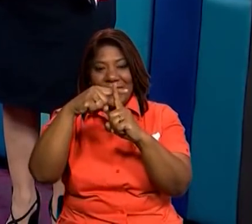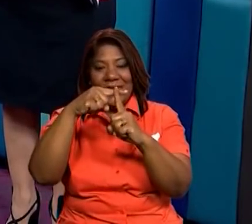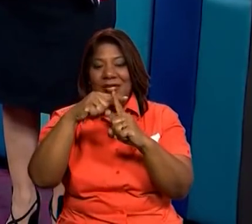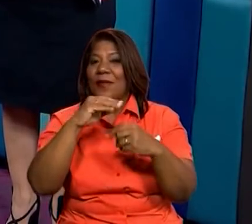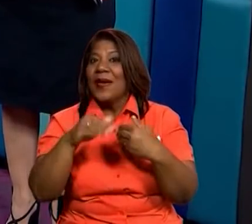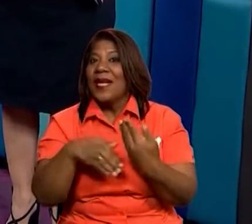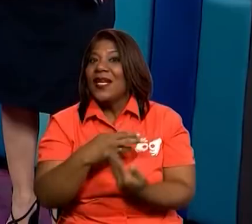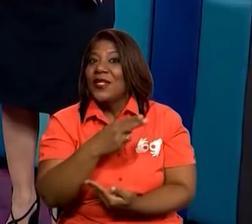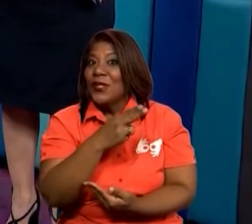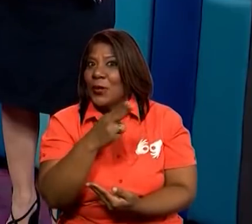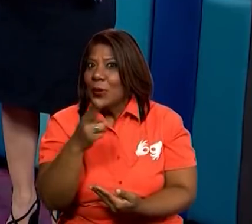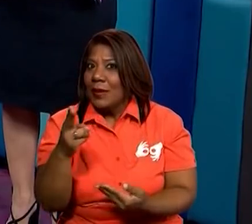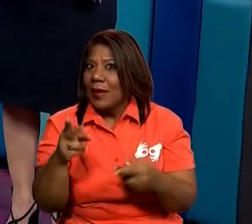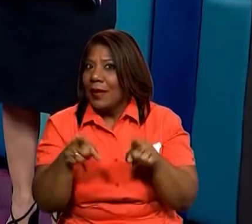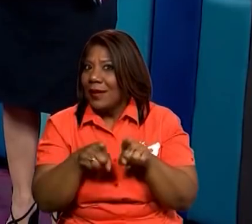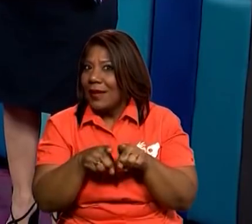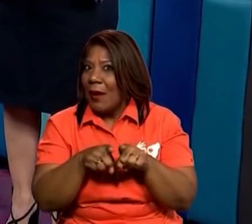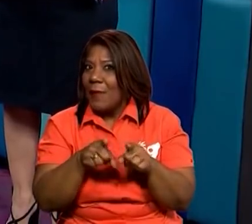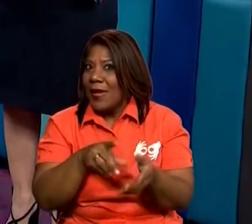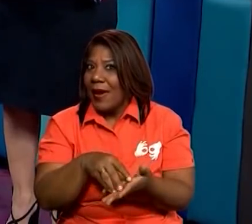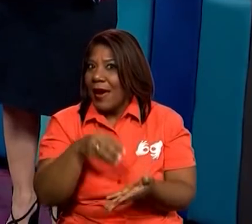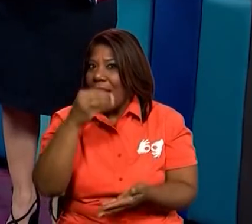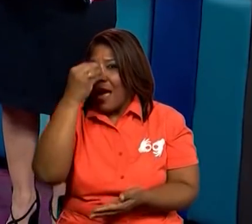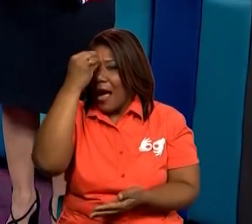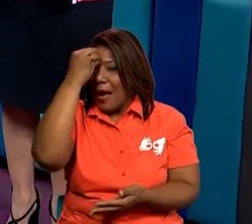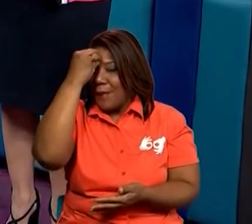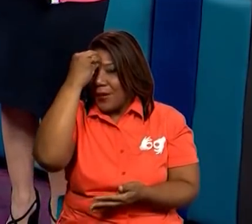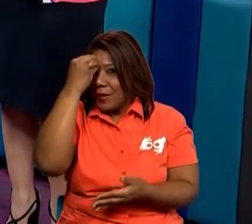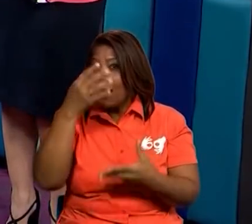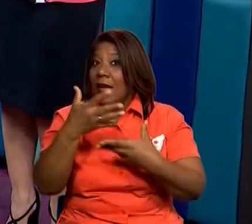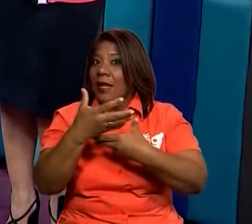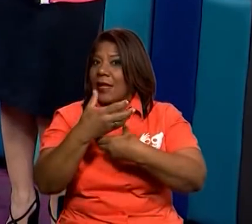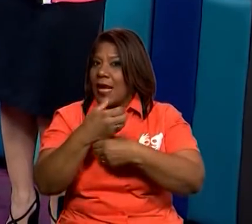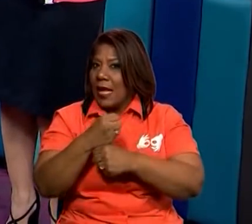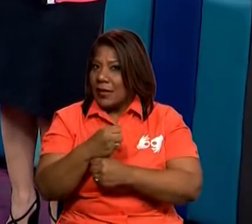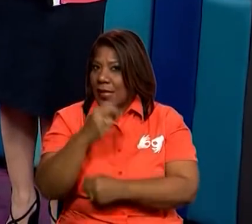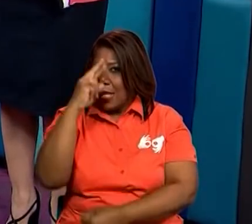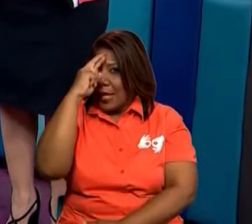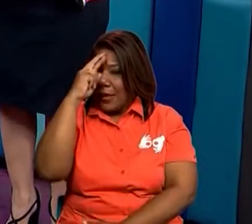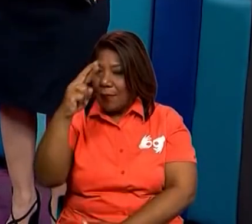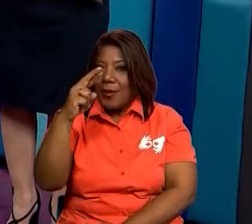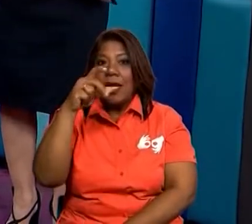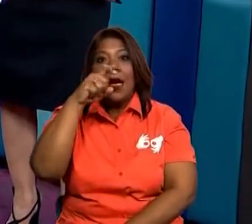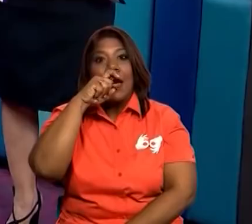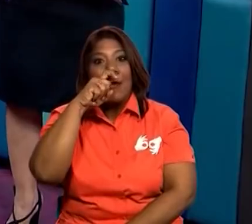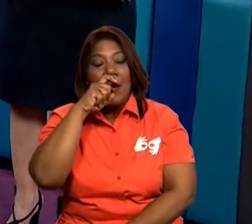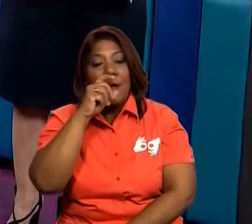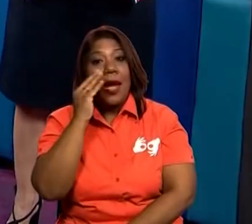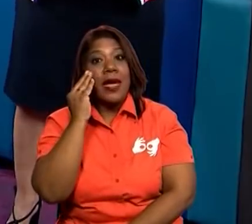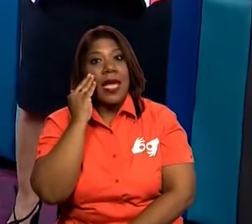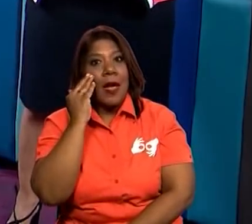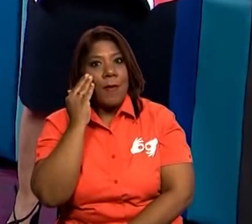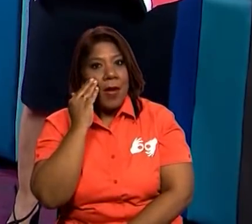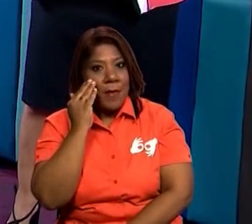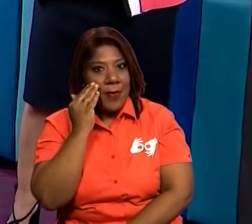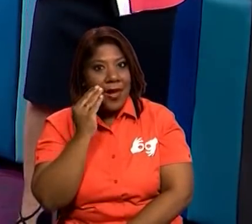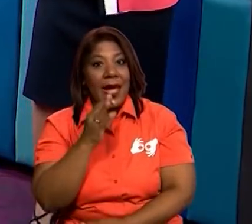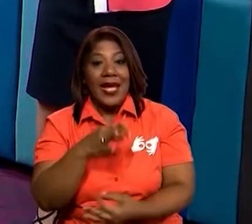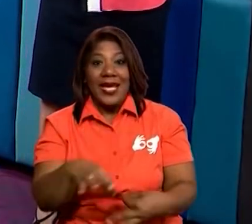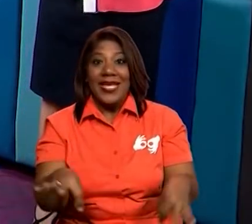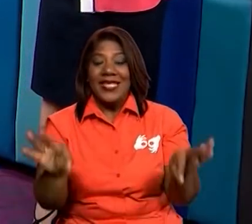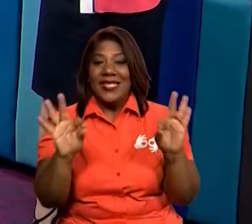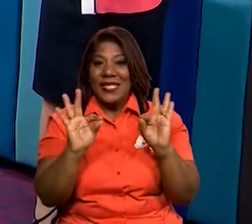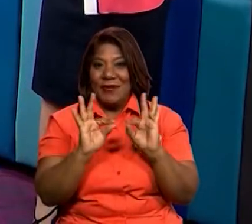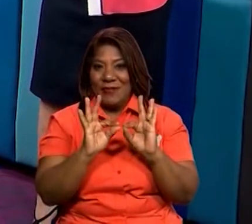para cada uno de nosotros y ponerlos en práctica, ¿verdad, maestra Tamara? Así es, maestra Zoila. Muy bien.